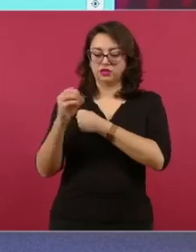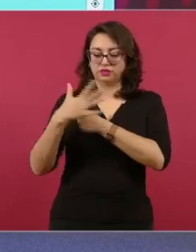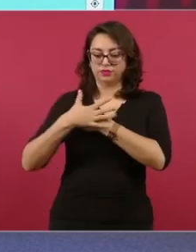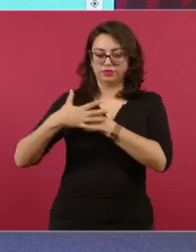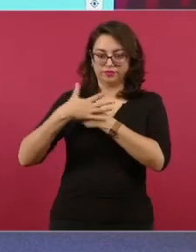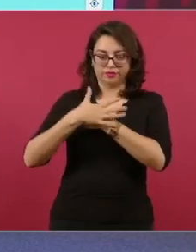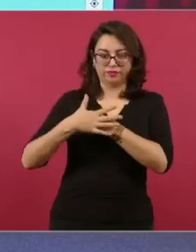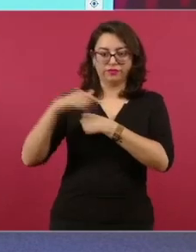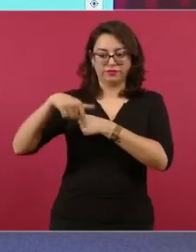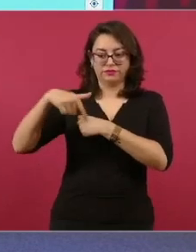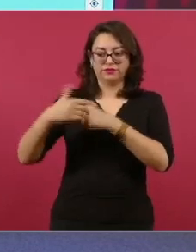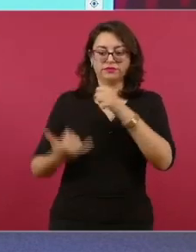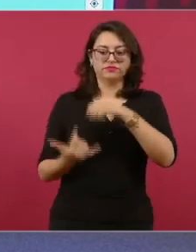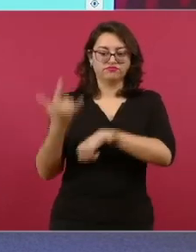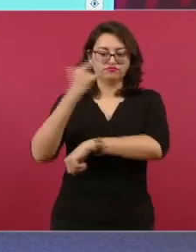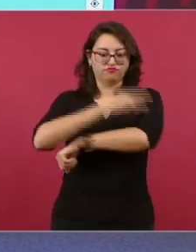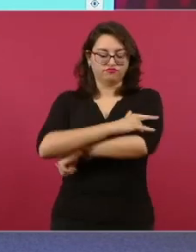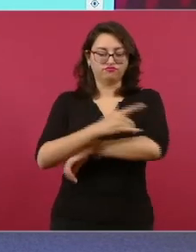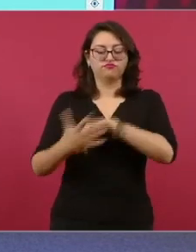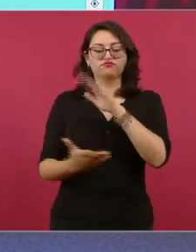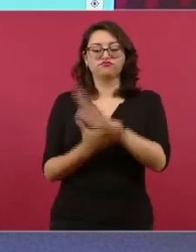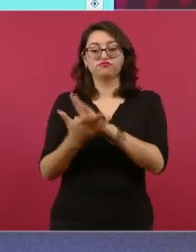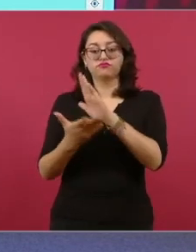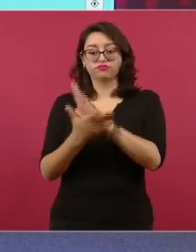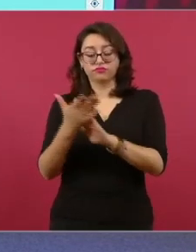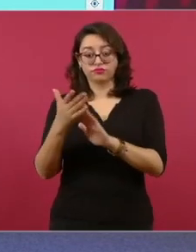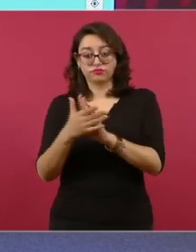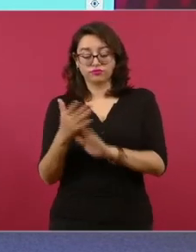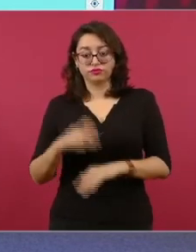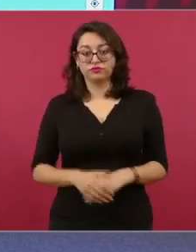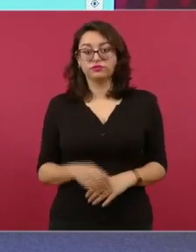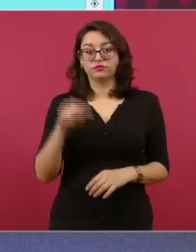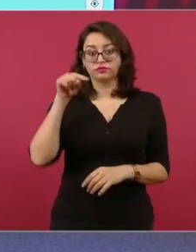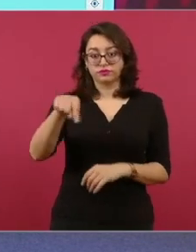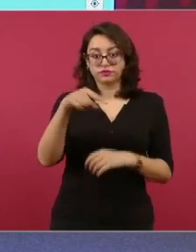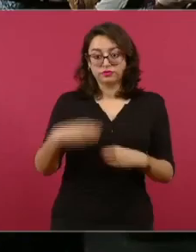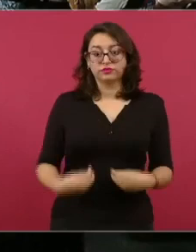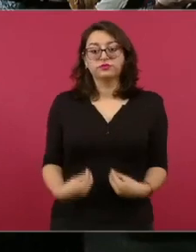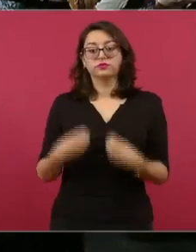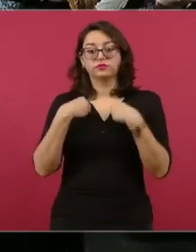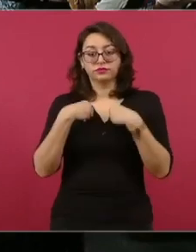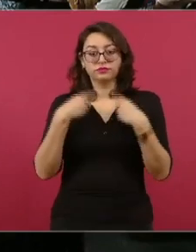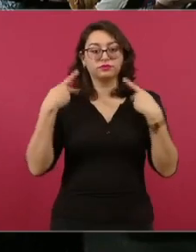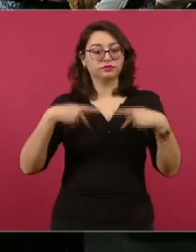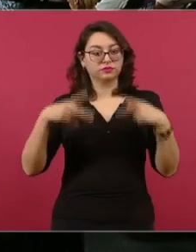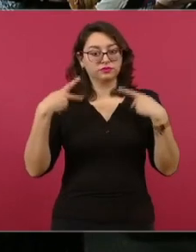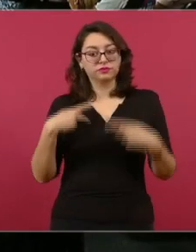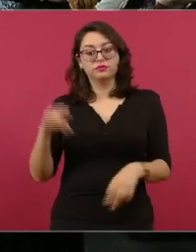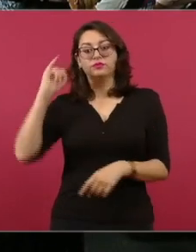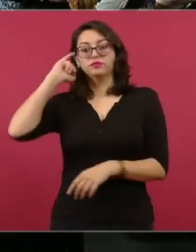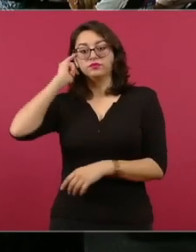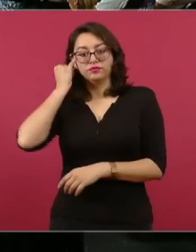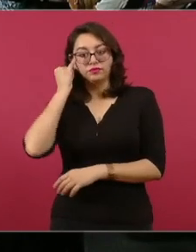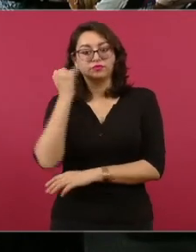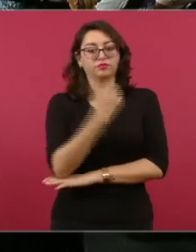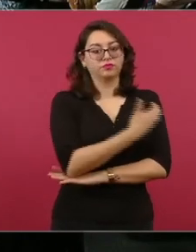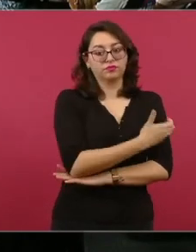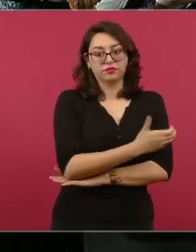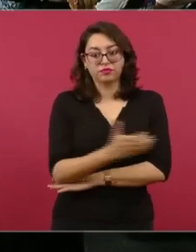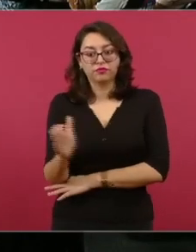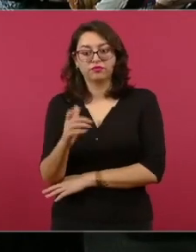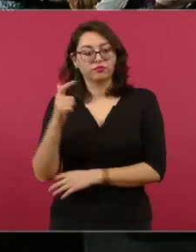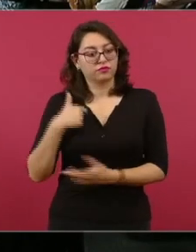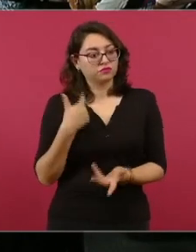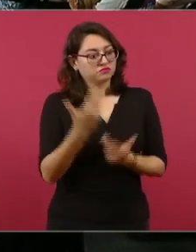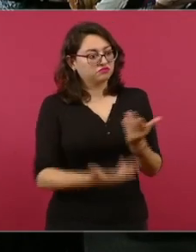Los campesinos del ejido de Felipe Carrillo Puerto se portaron a la altura de las